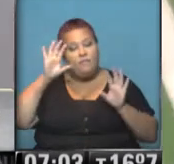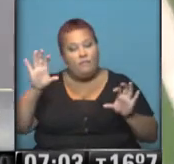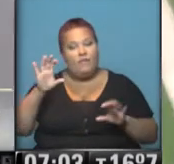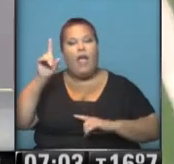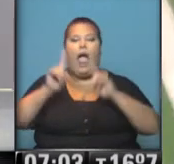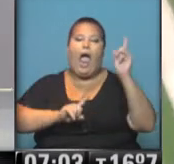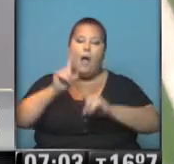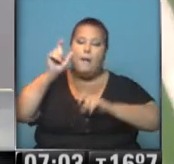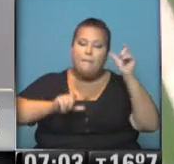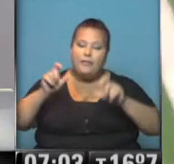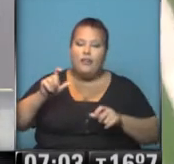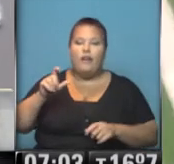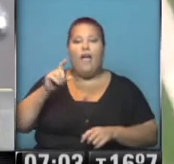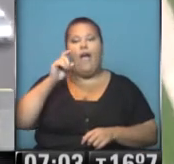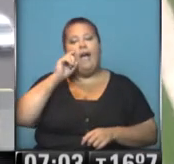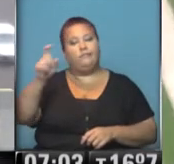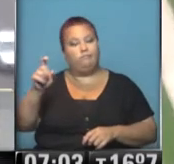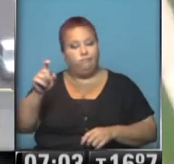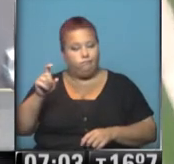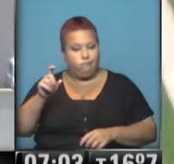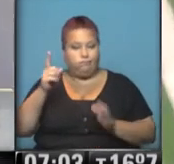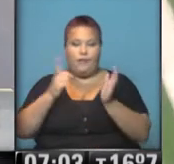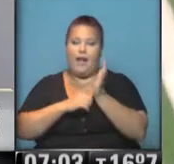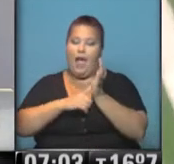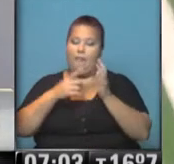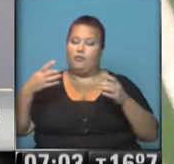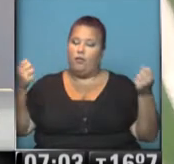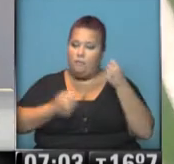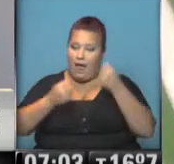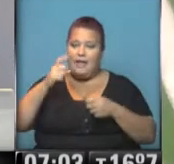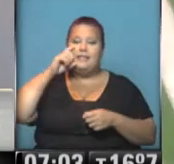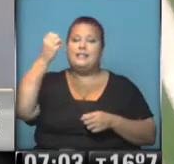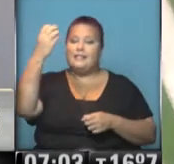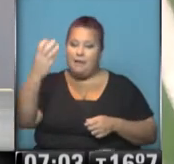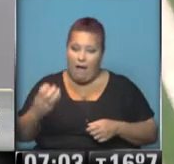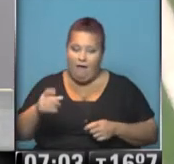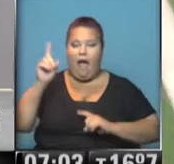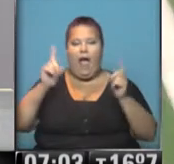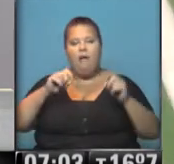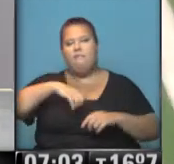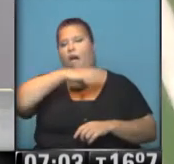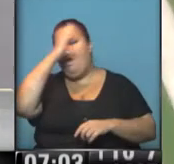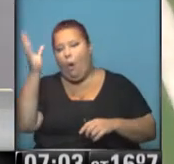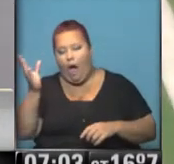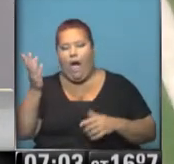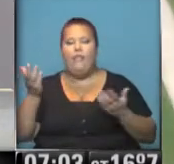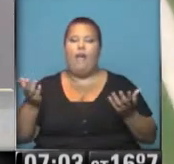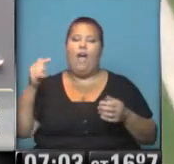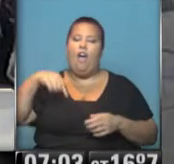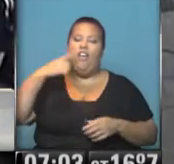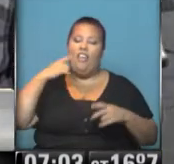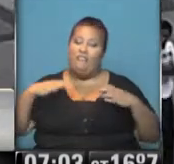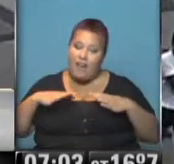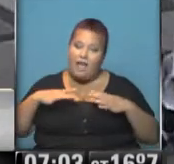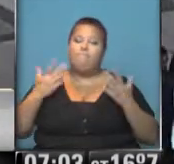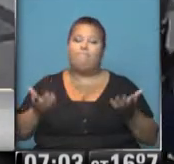algunas personas no respetan las normas de tránsito. Por ejemplo, los semáforos vienen algo trasnochados en este día feriado.